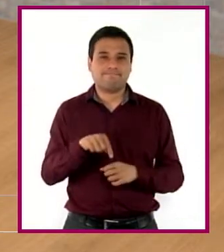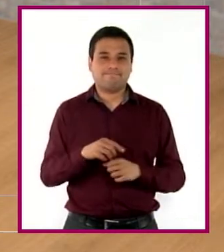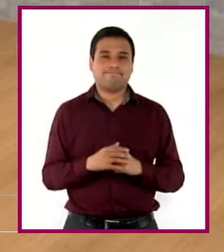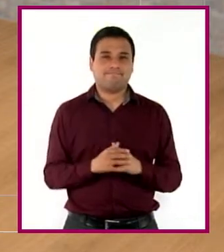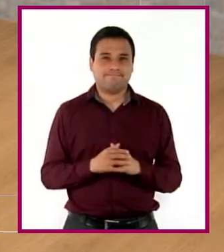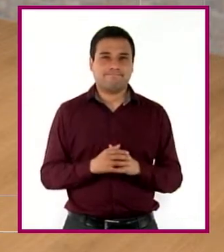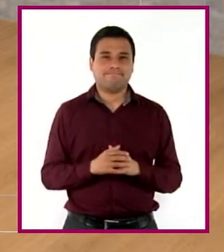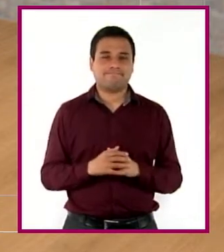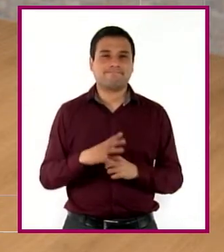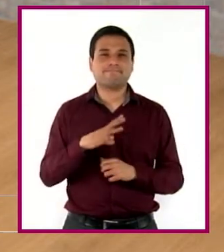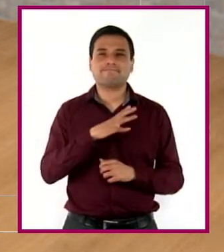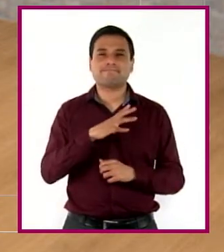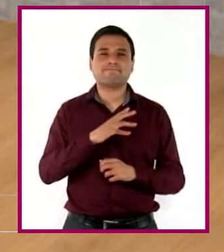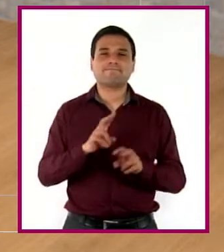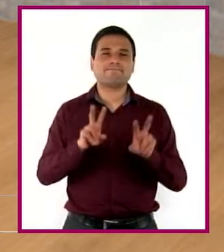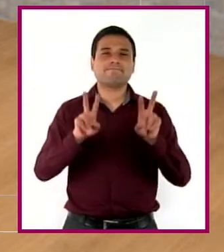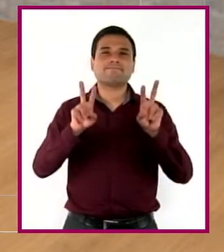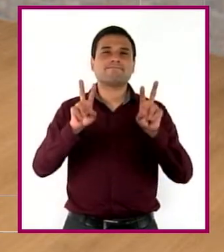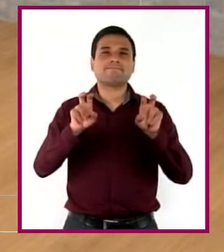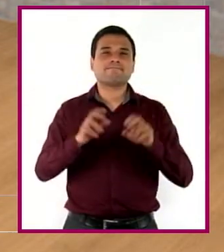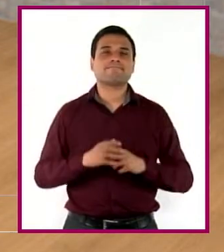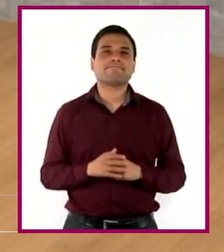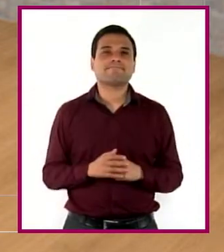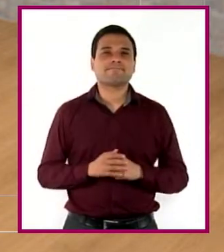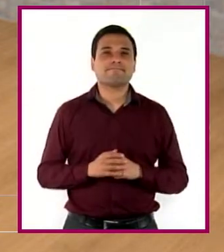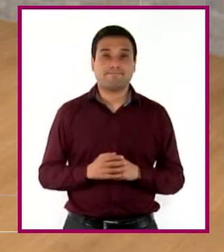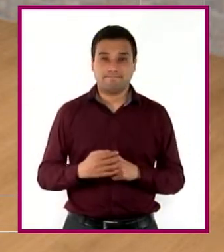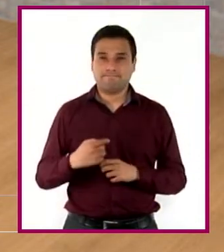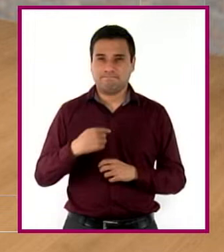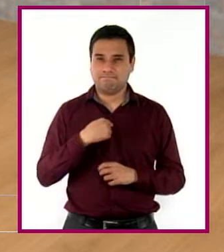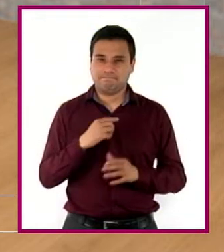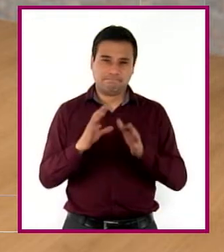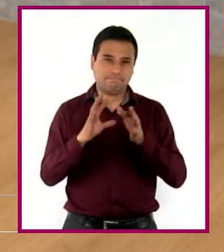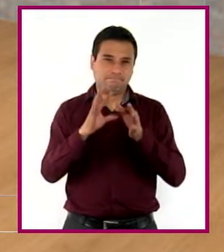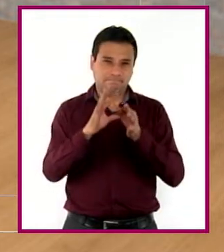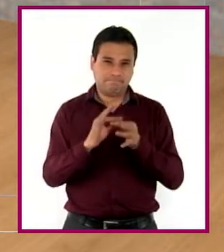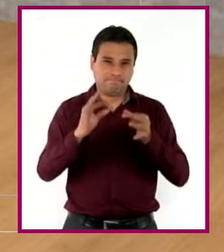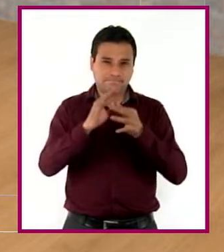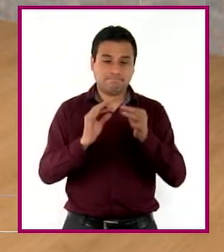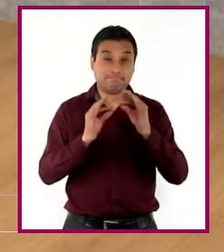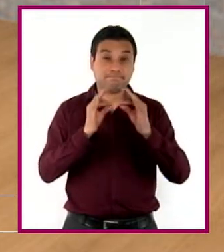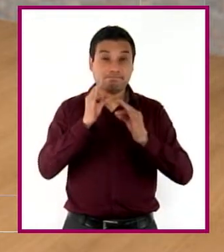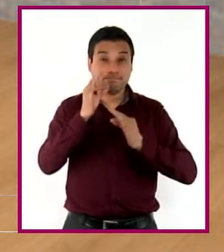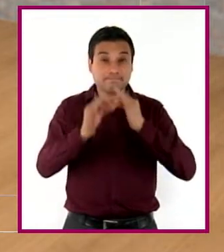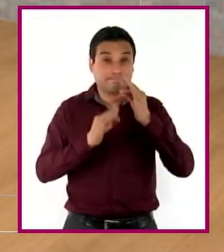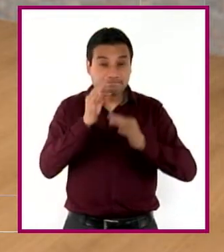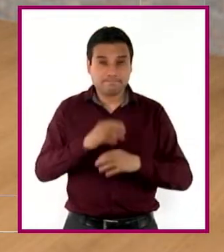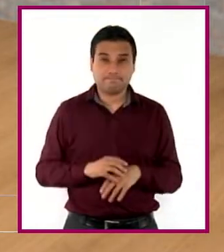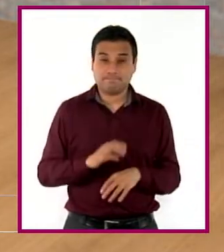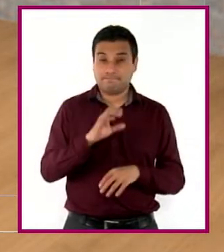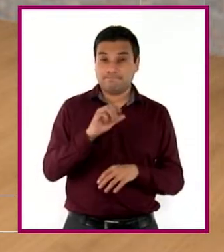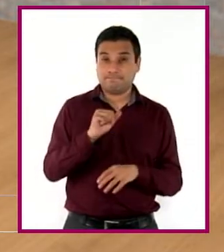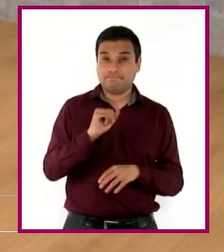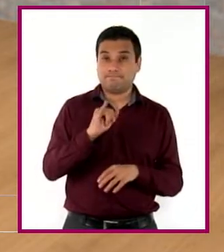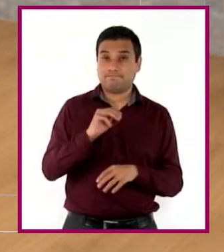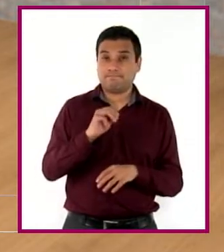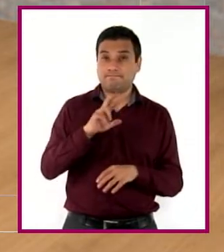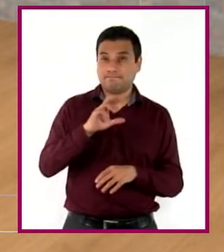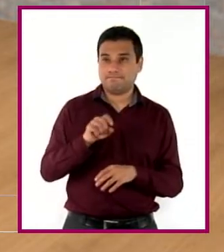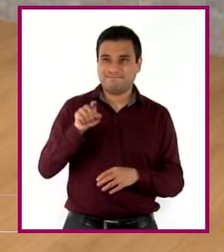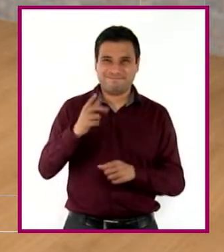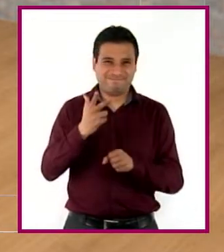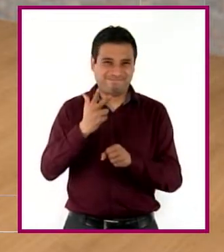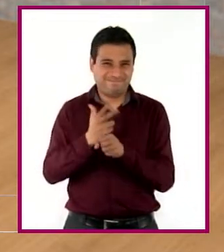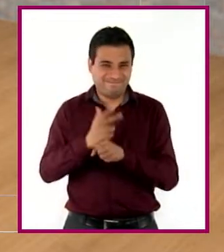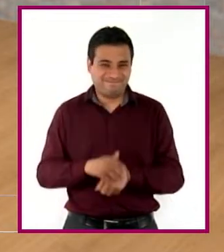gustada sección, Aquiles Reporto. ¡Oh! Donde Casimiro Catalejos, mi fiel camarógrafo,